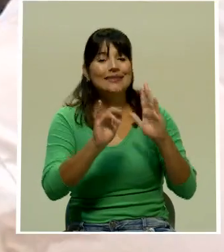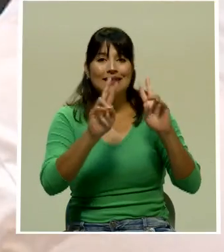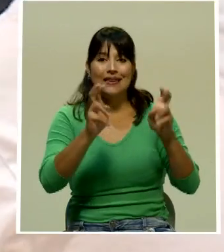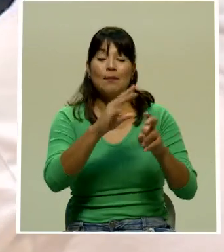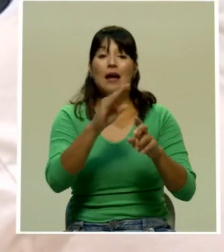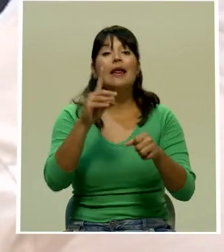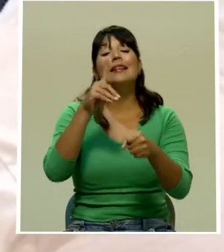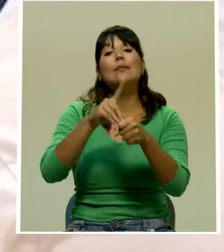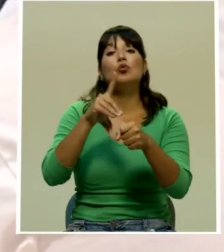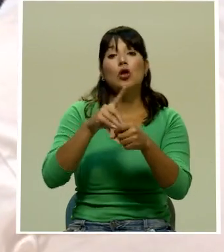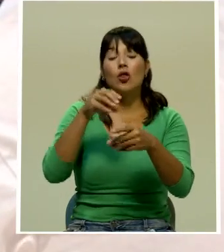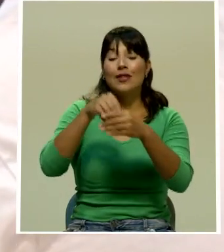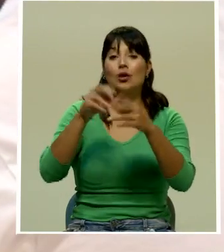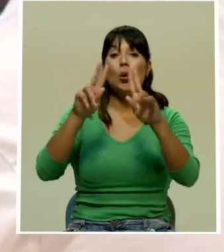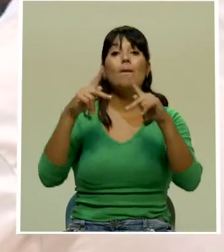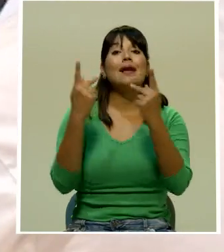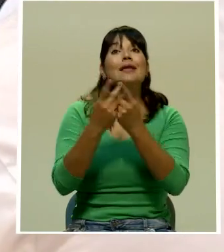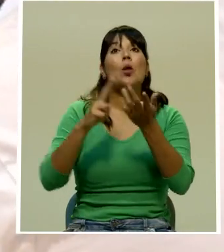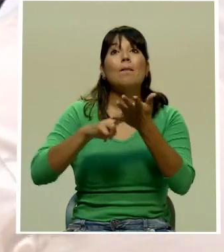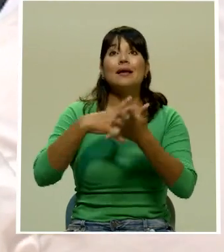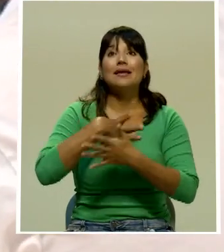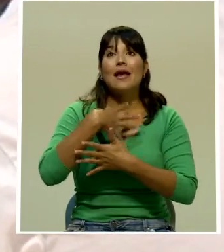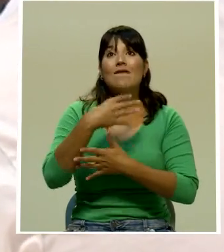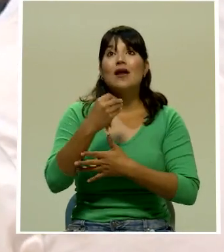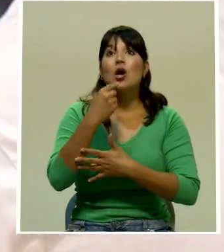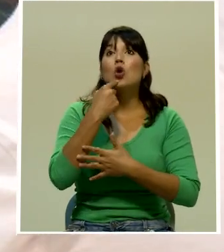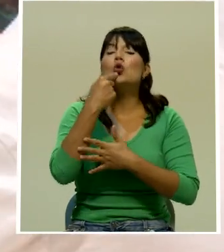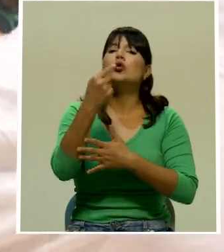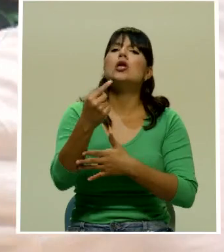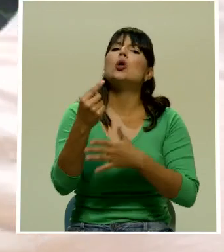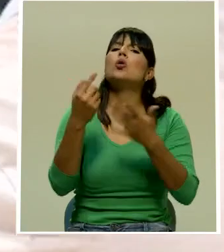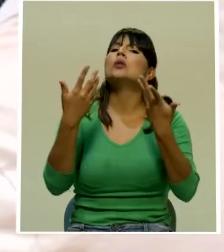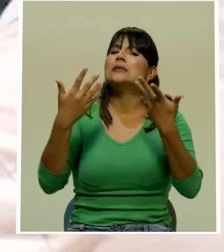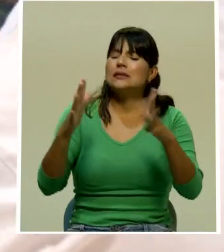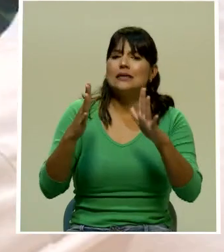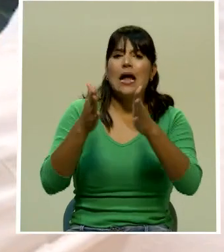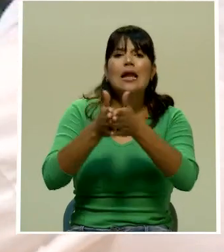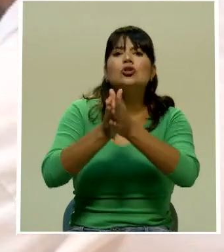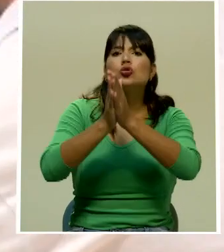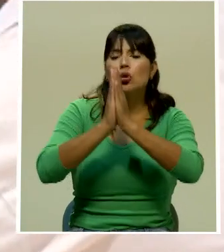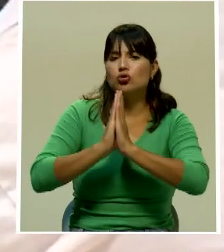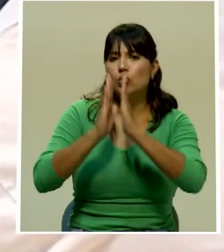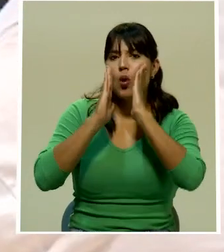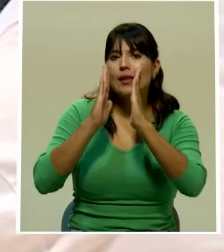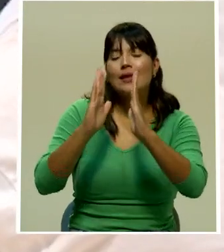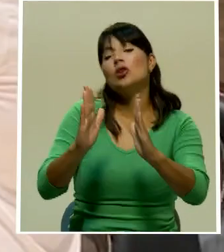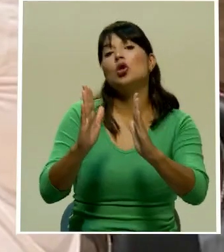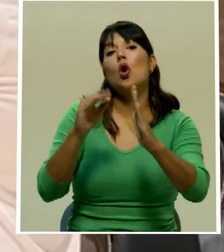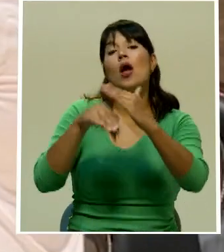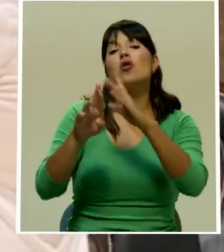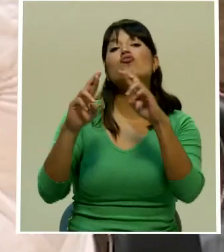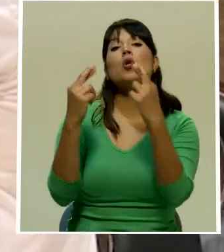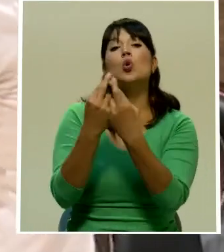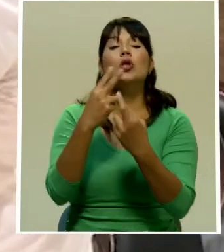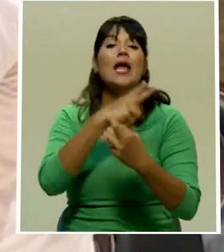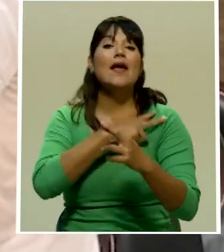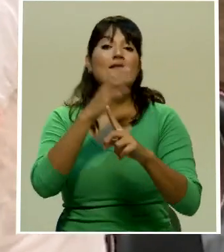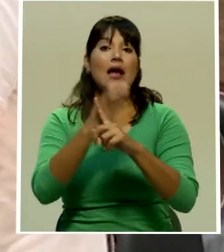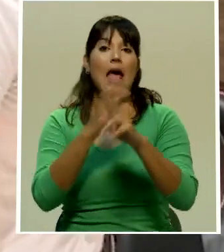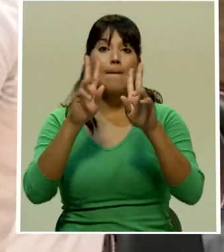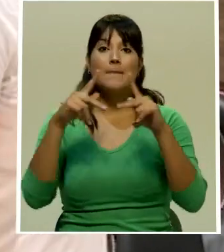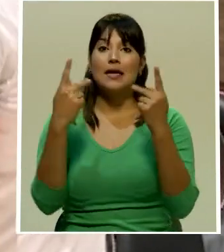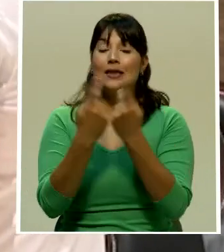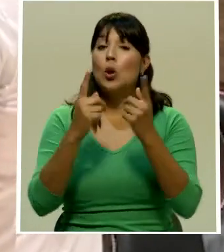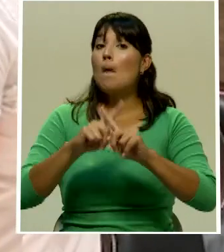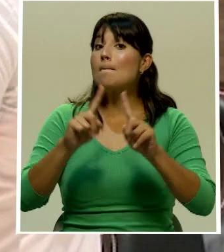diputado de Liberación Nacional Luis Fernando Chacón comentó que la solicitud ya se abordó en la reunión de jefes y jefes de fracción sin embargo el directorio aún